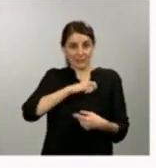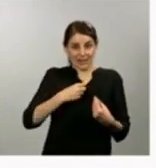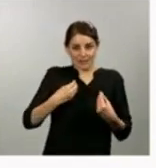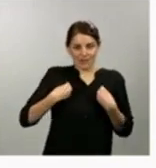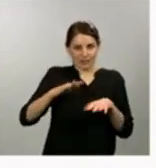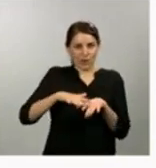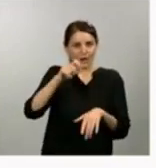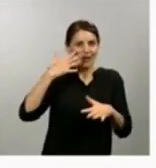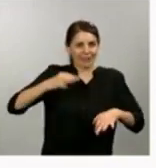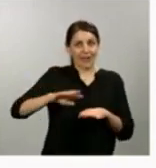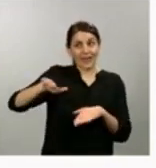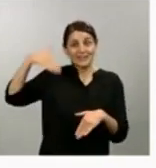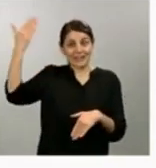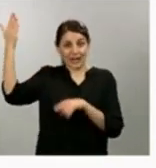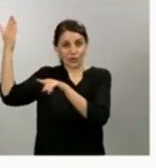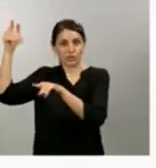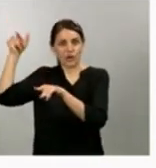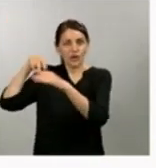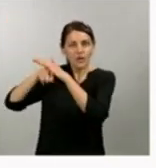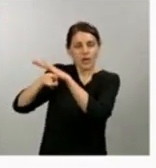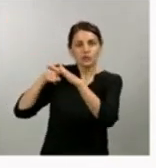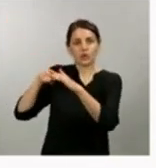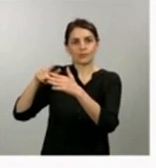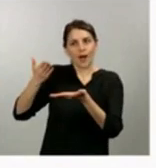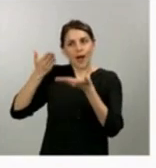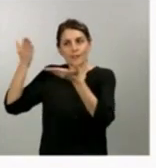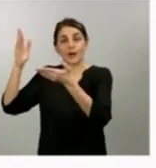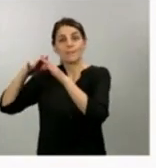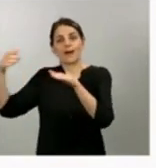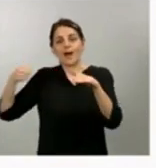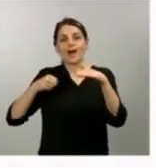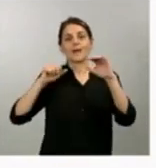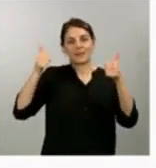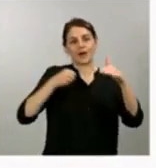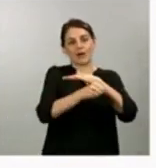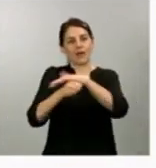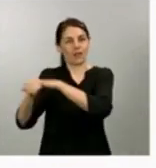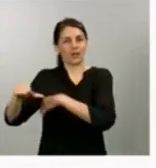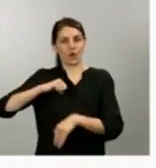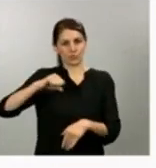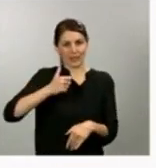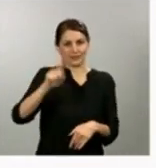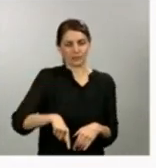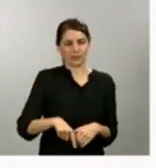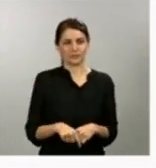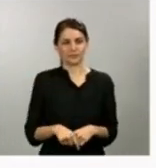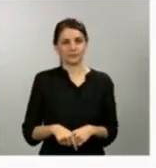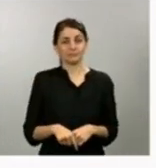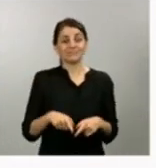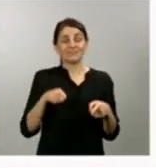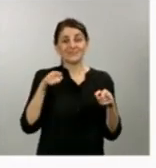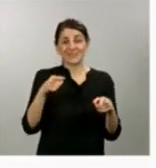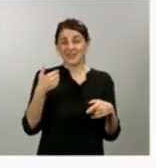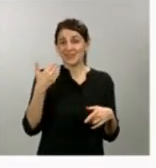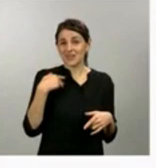para que estén inmediatamente disponibles en la lucha contra el virus. Hay ya 300. Aquí aparece una transparencia de